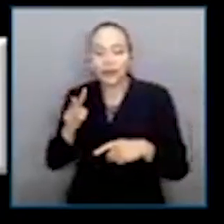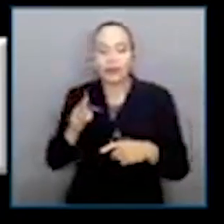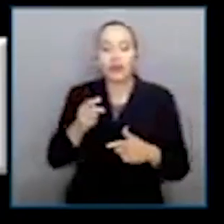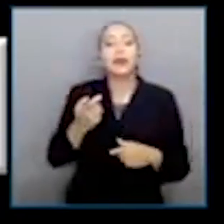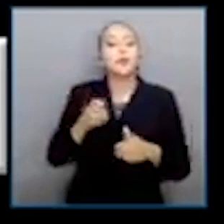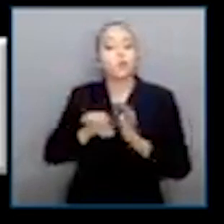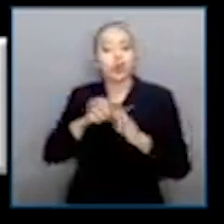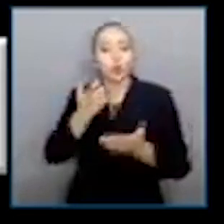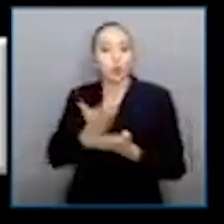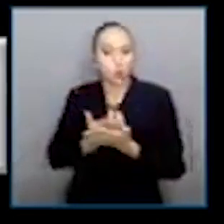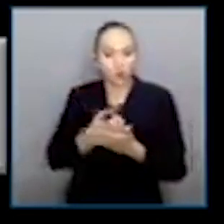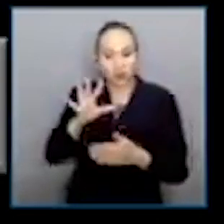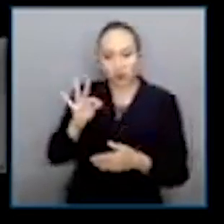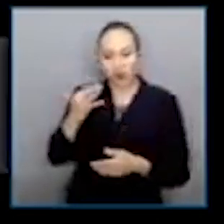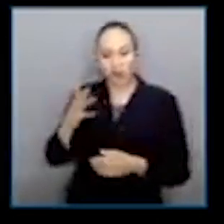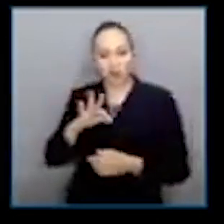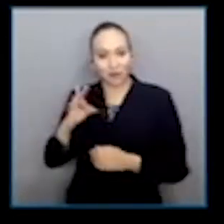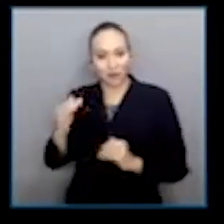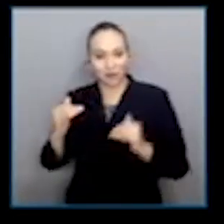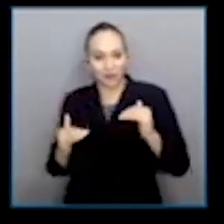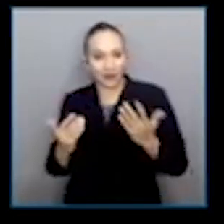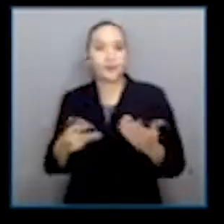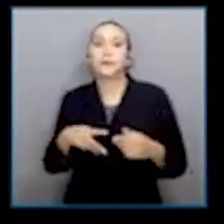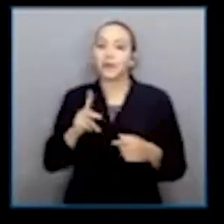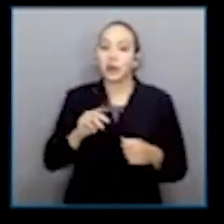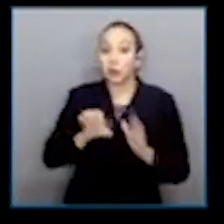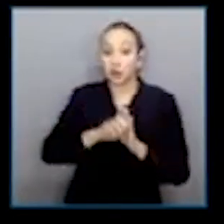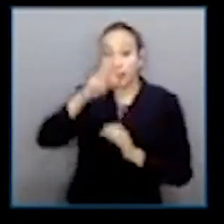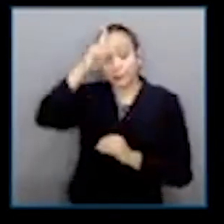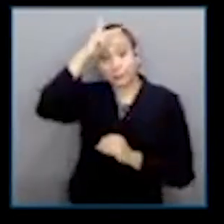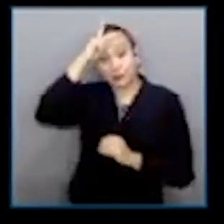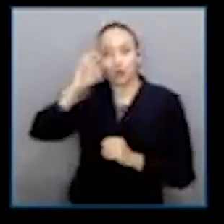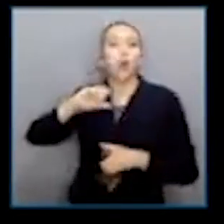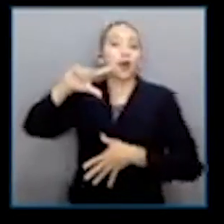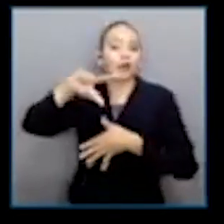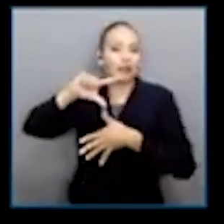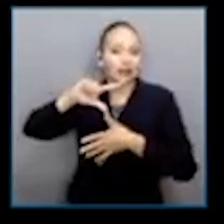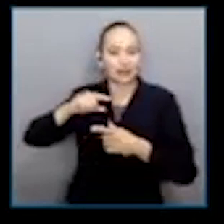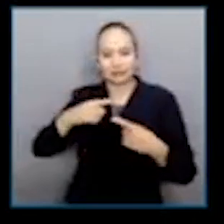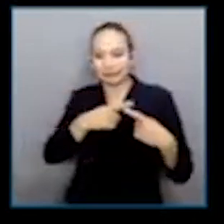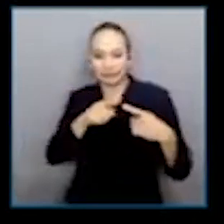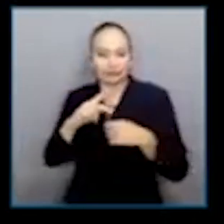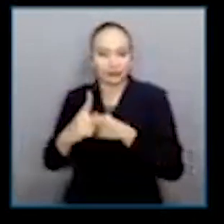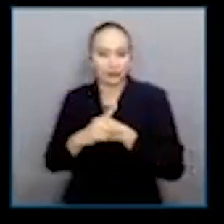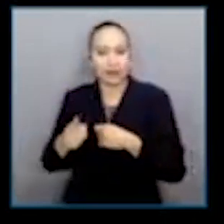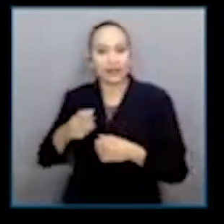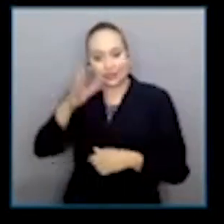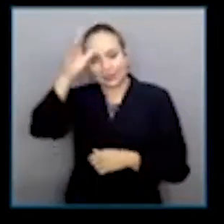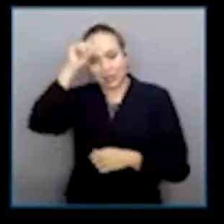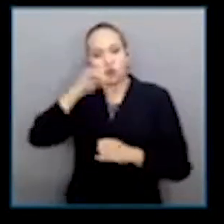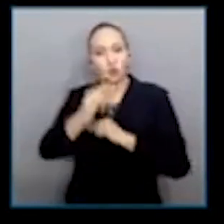de la remuneración de referencia. En el caso de Perú y algunos países latinoamericanos, ¿no es cierto?, que han ratificado este convenio, varios de ellos no